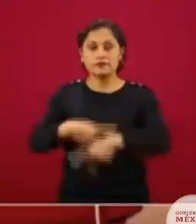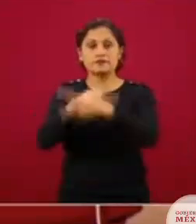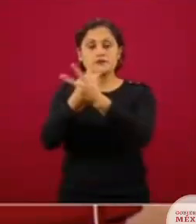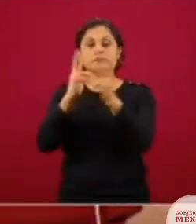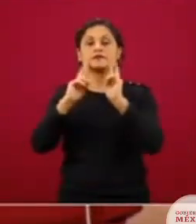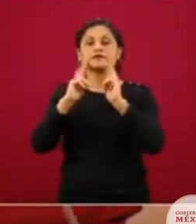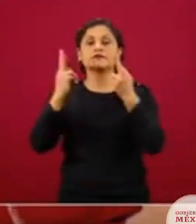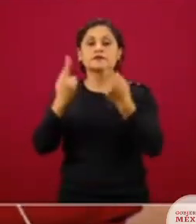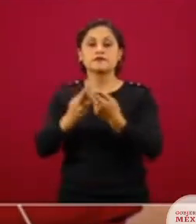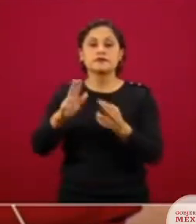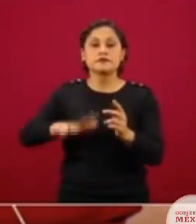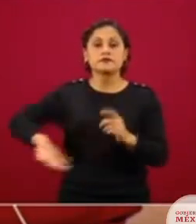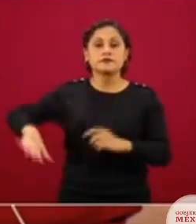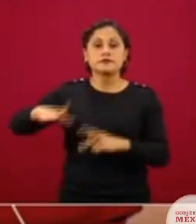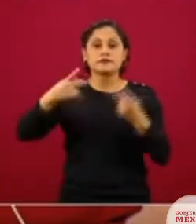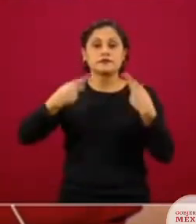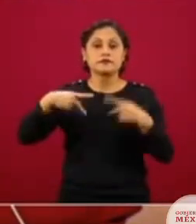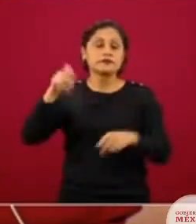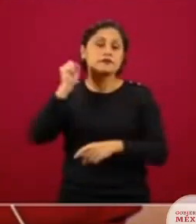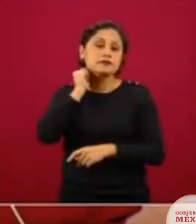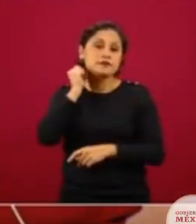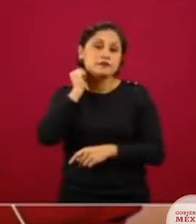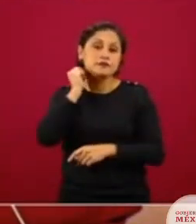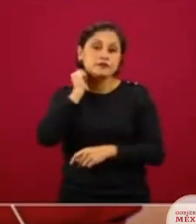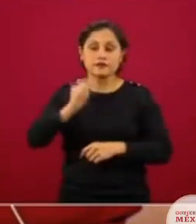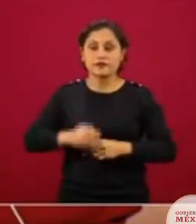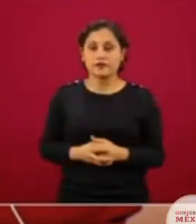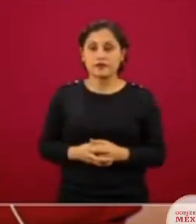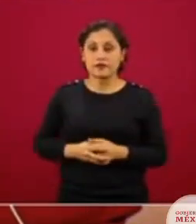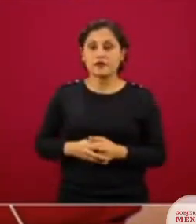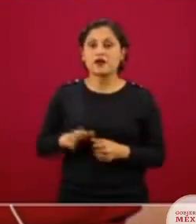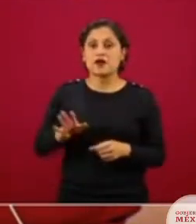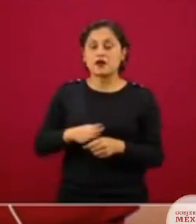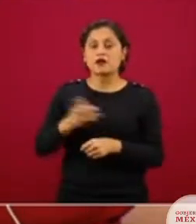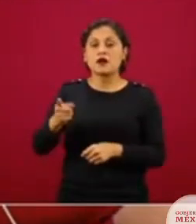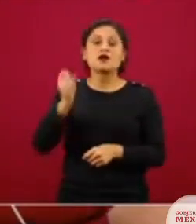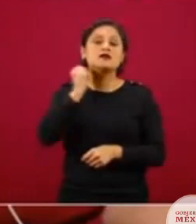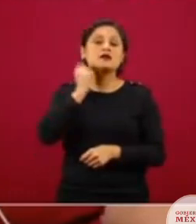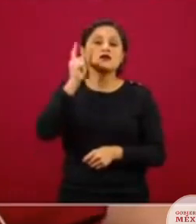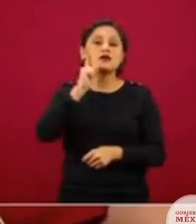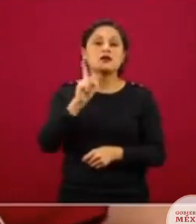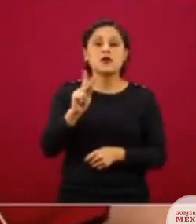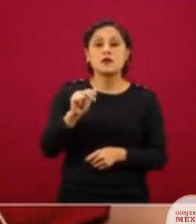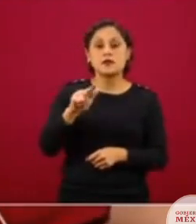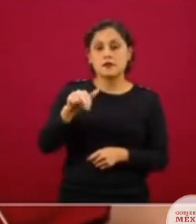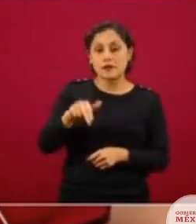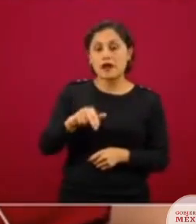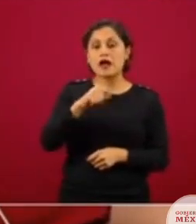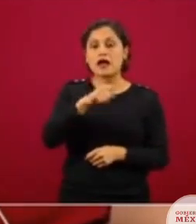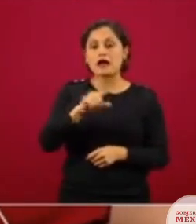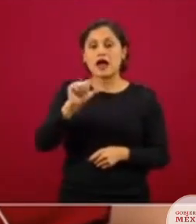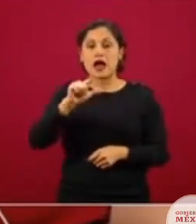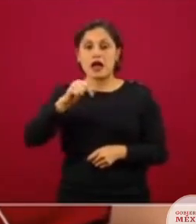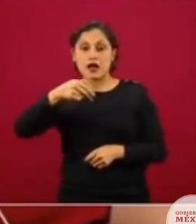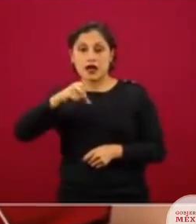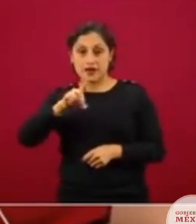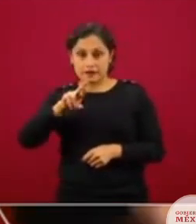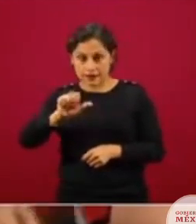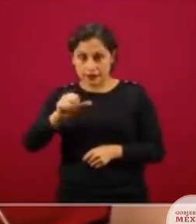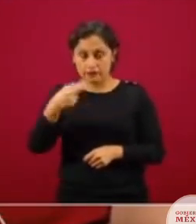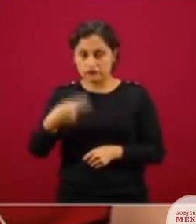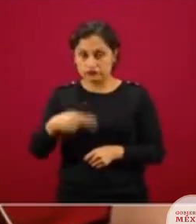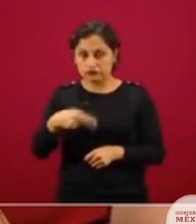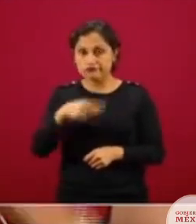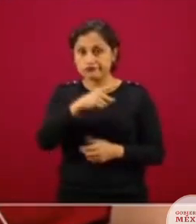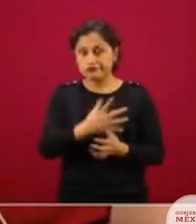Senadores, de ahí derivó que la senadora panista Alejandra Reynoso pues comentara, expresara